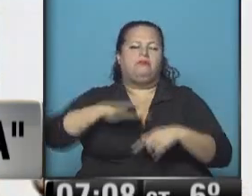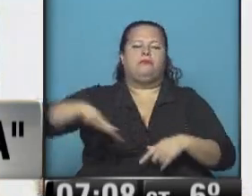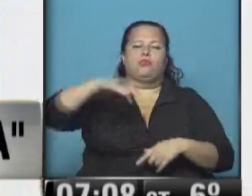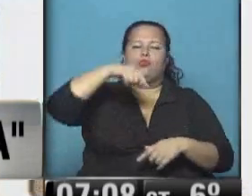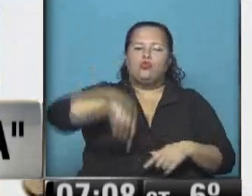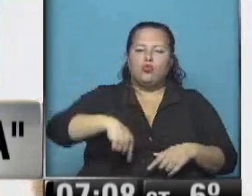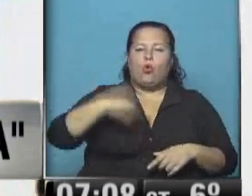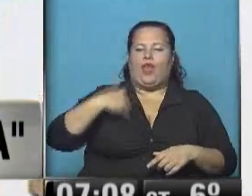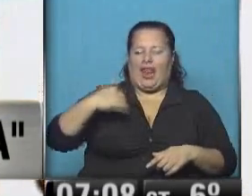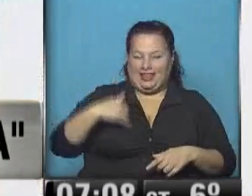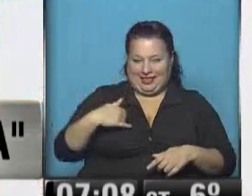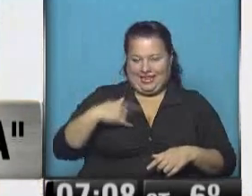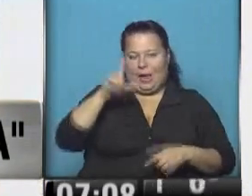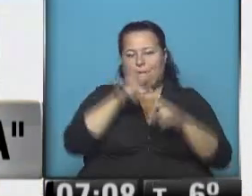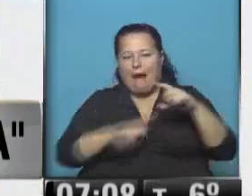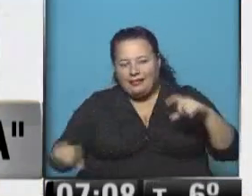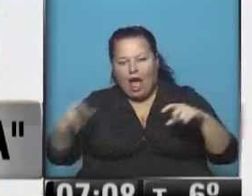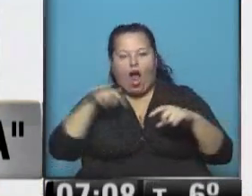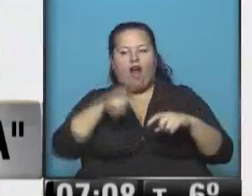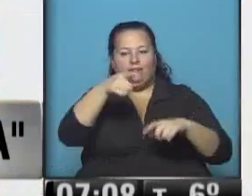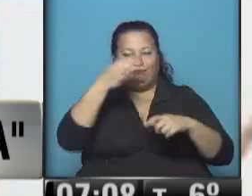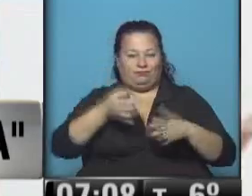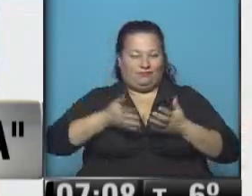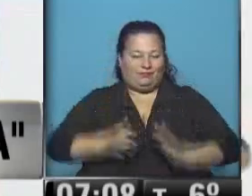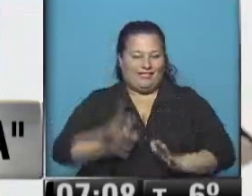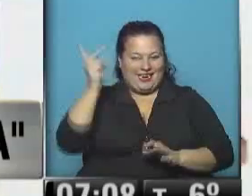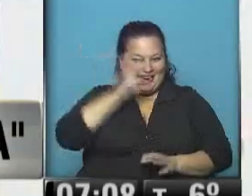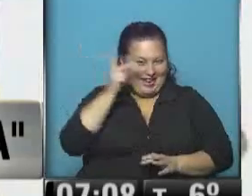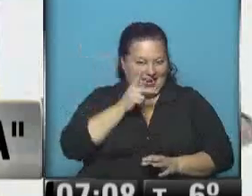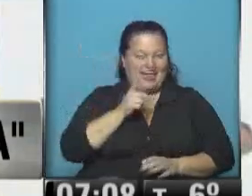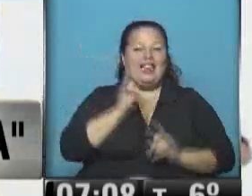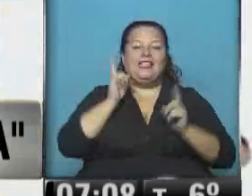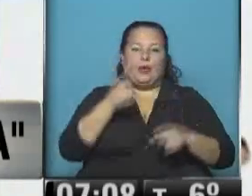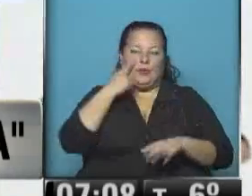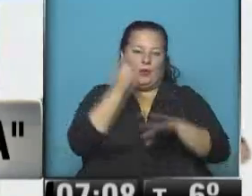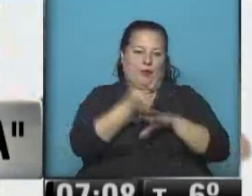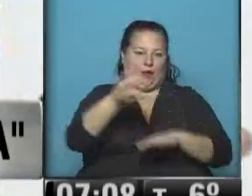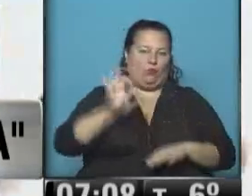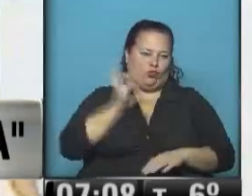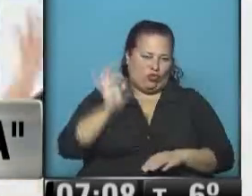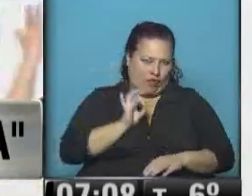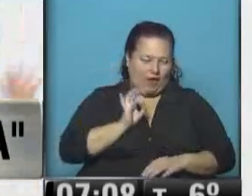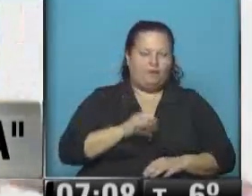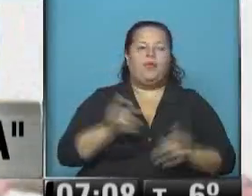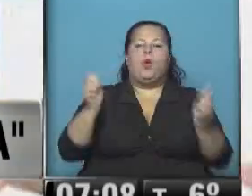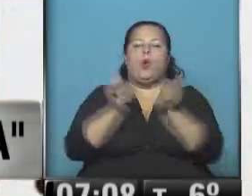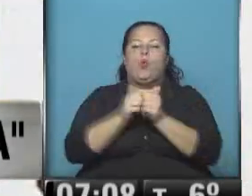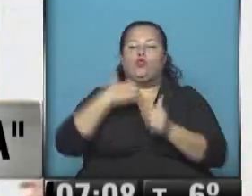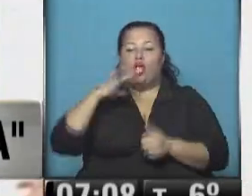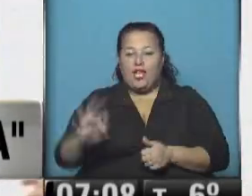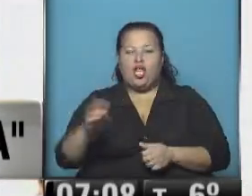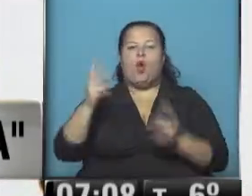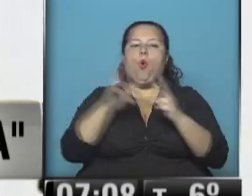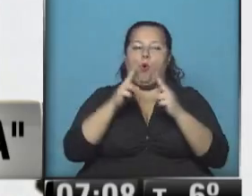sur de la República Argentina, allí en la Patagonia, donde es oriundo Néstor Kirchner y donde ha vivido la presidenta tanto tiempo. Estuvo en el acto acompañado por Máximo y